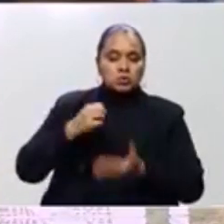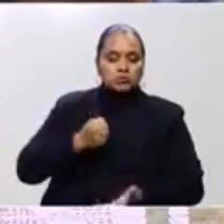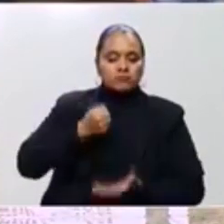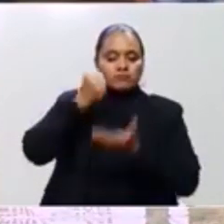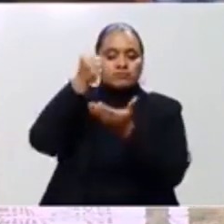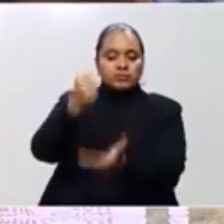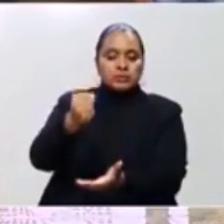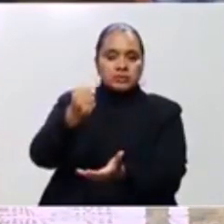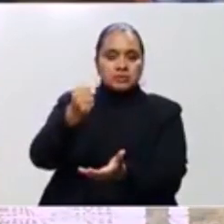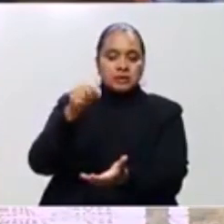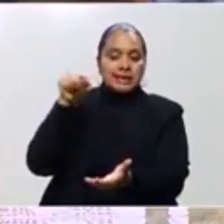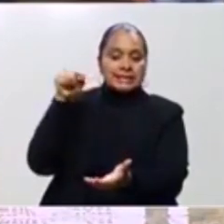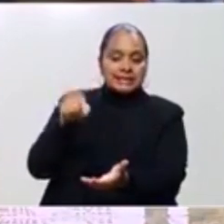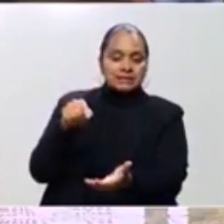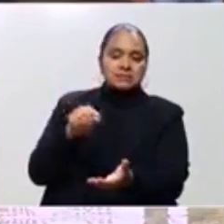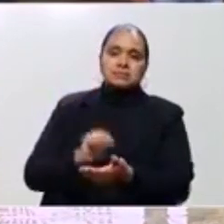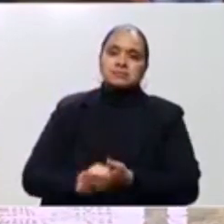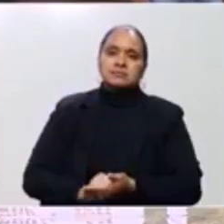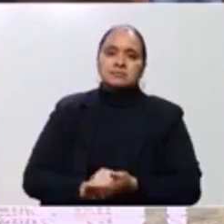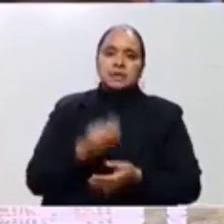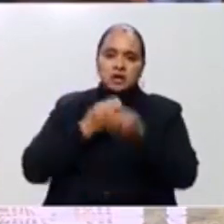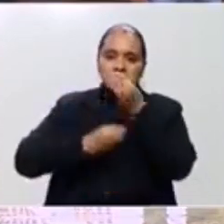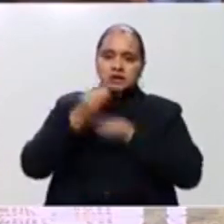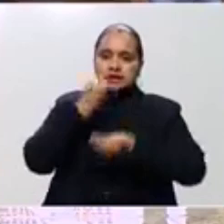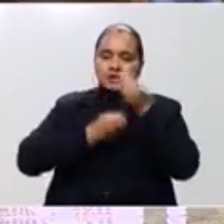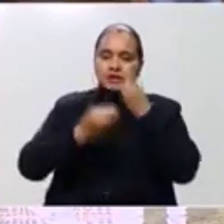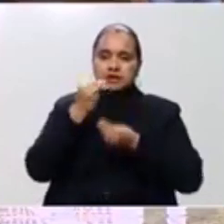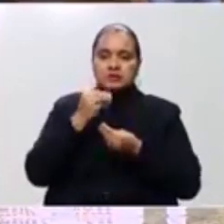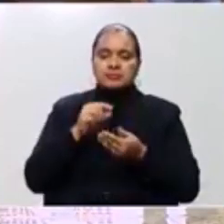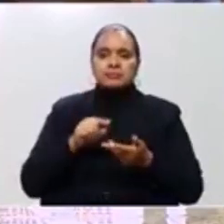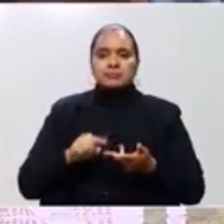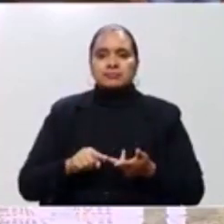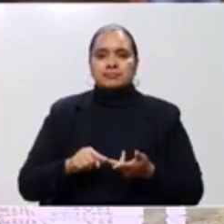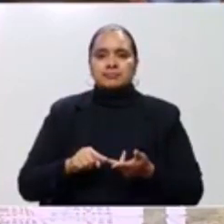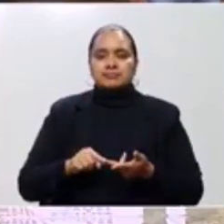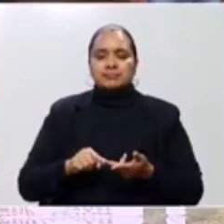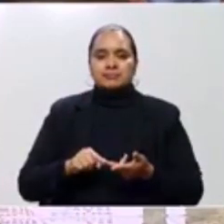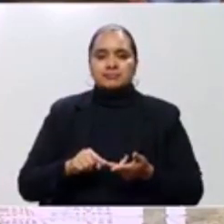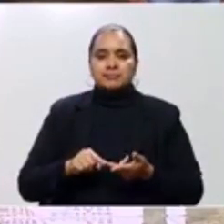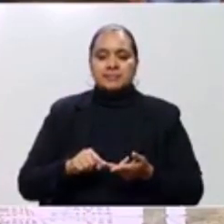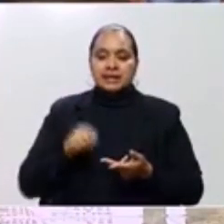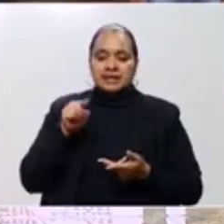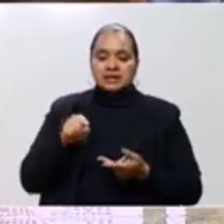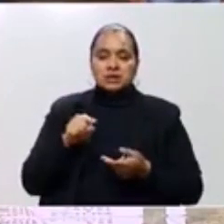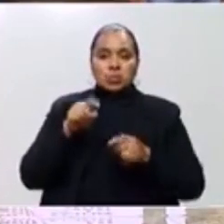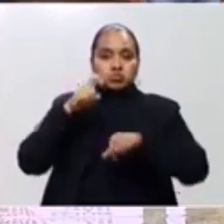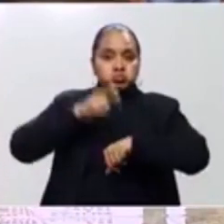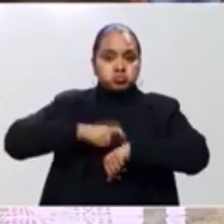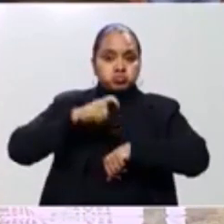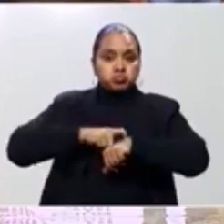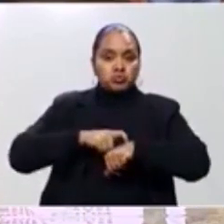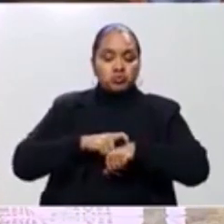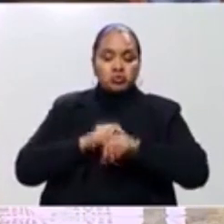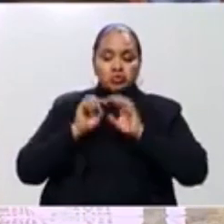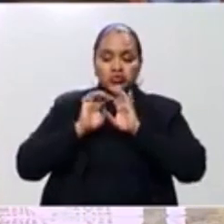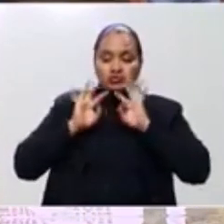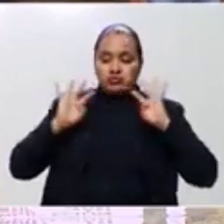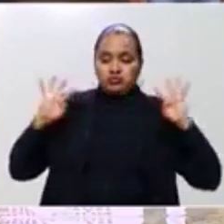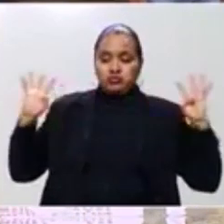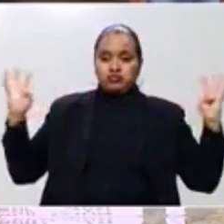proceso que se lleve a cabo, se va a acordonar el lugar